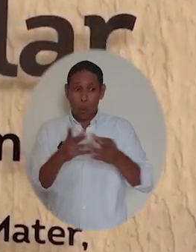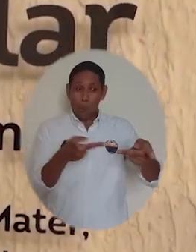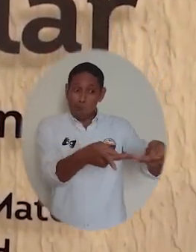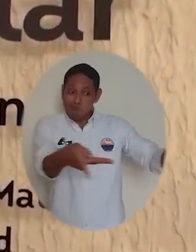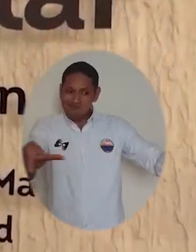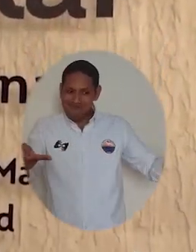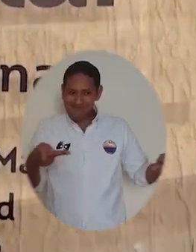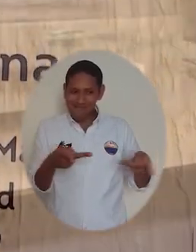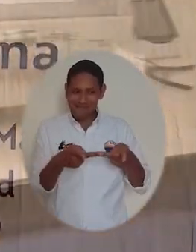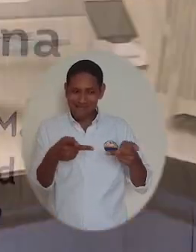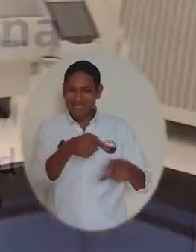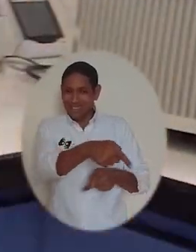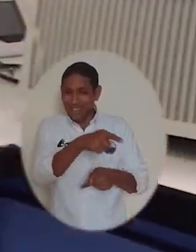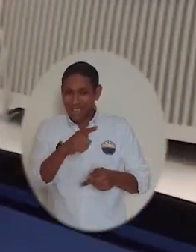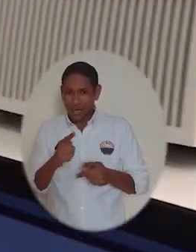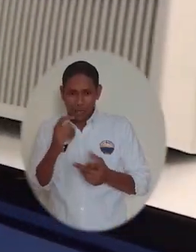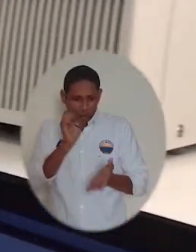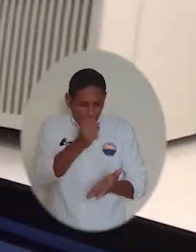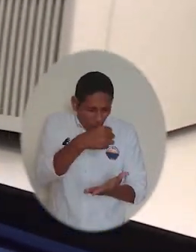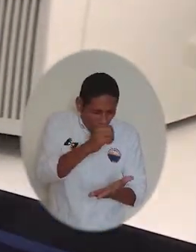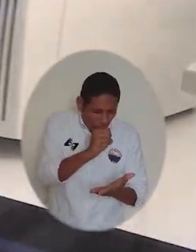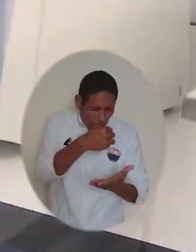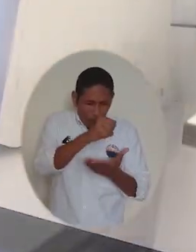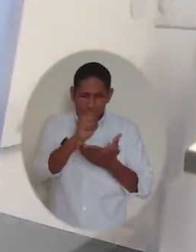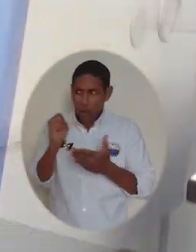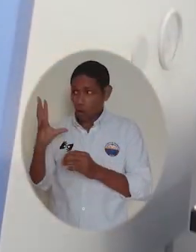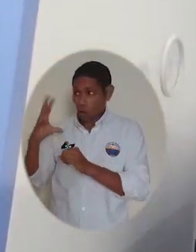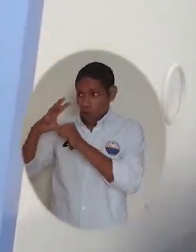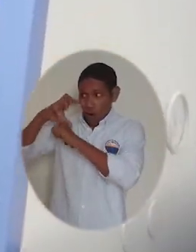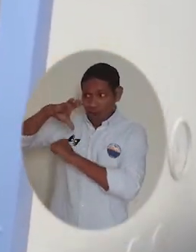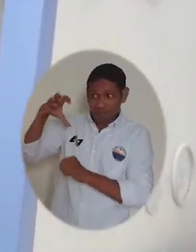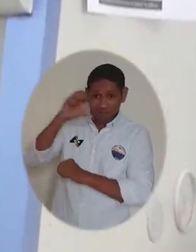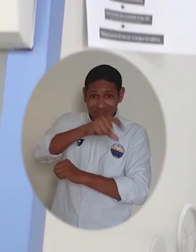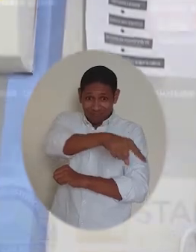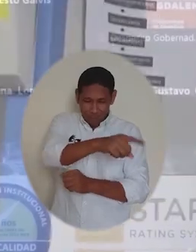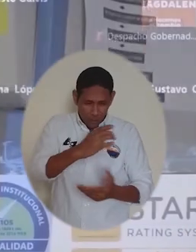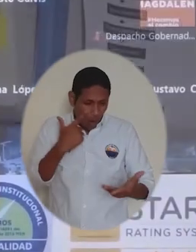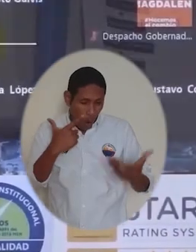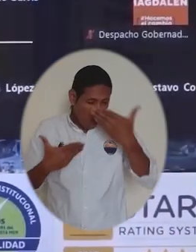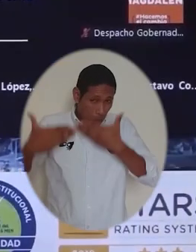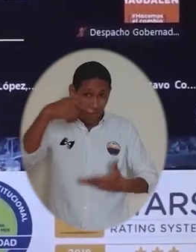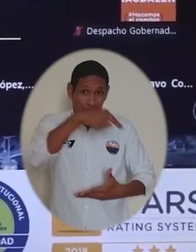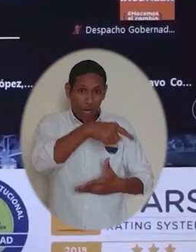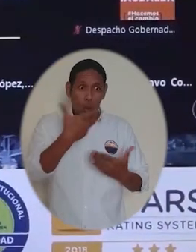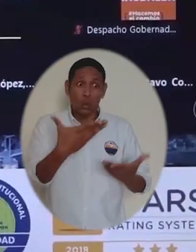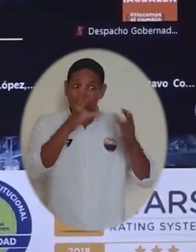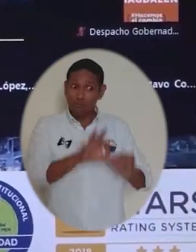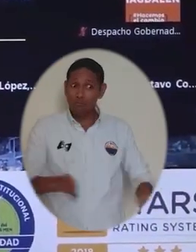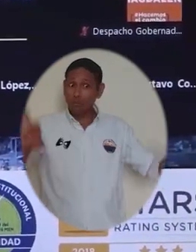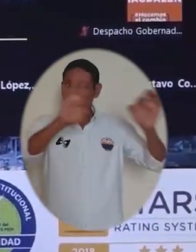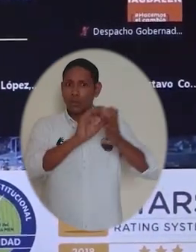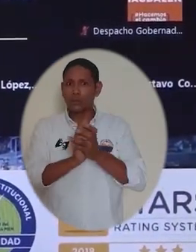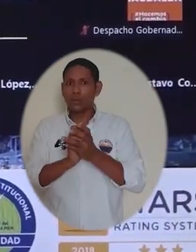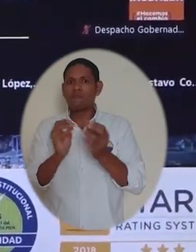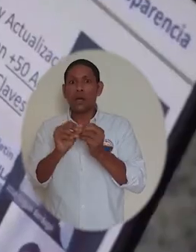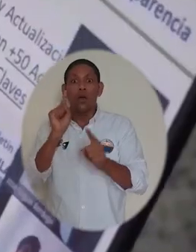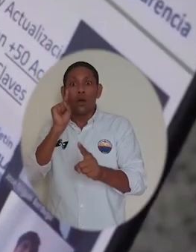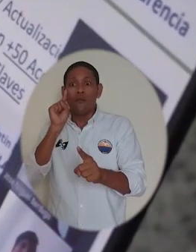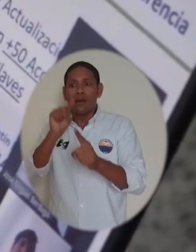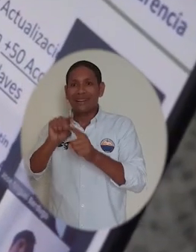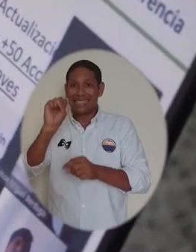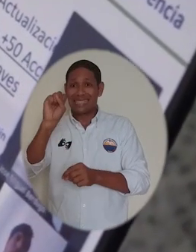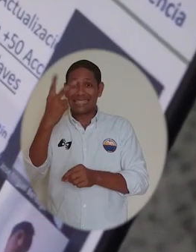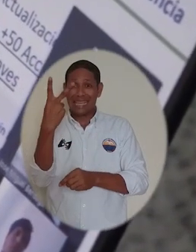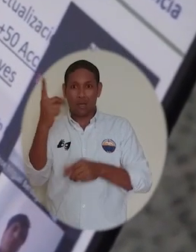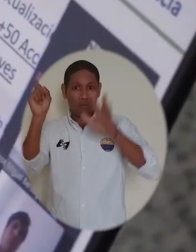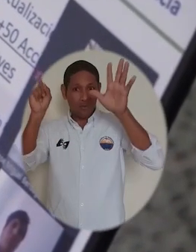el territorio al adecuar con recursos propios el laboratorio para diagnóstico del COVID-19, así como el liderazgo para prever los escenarios del segundo semestre,